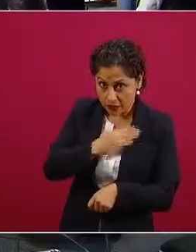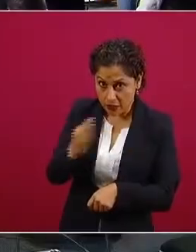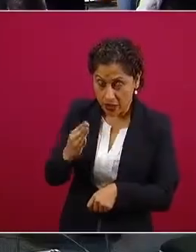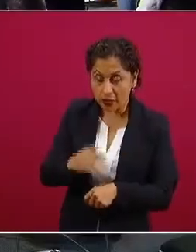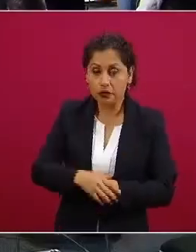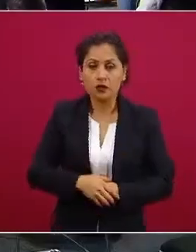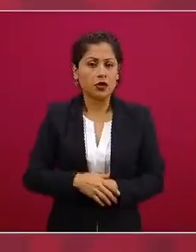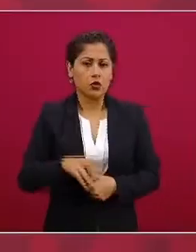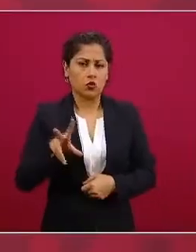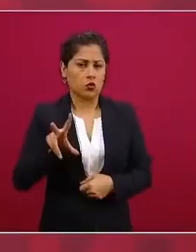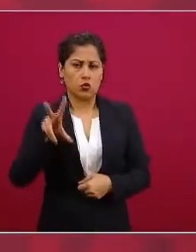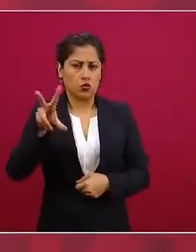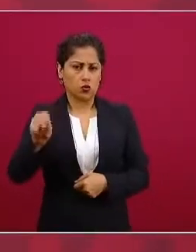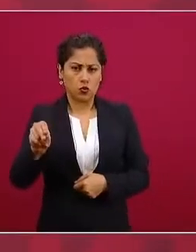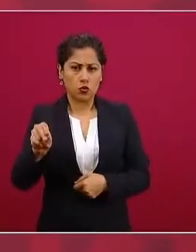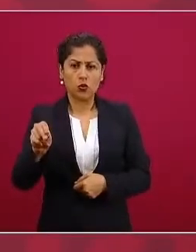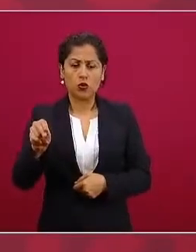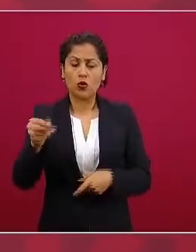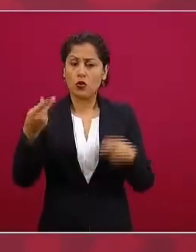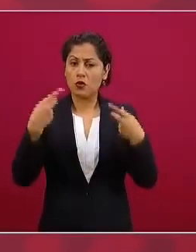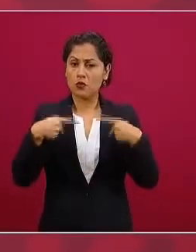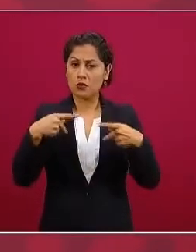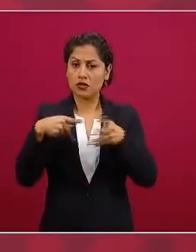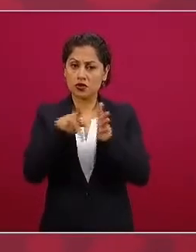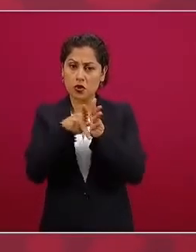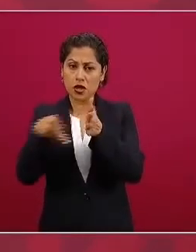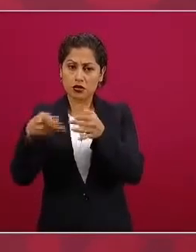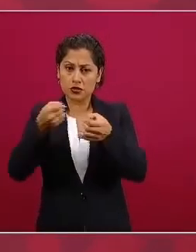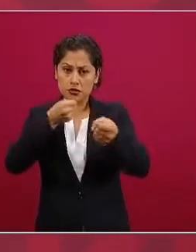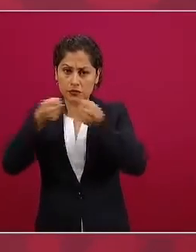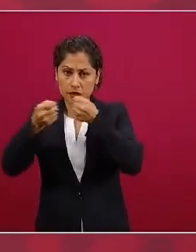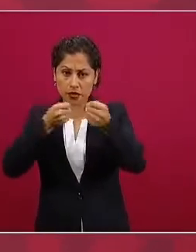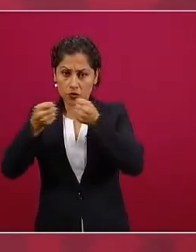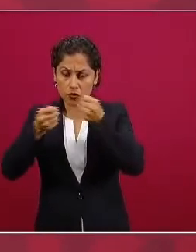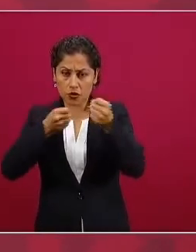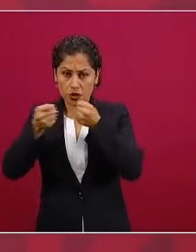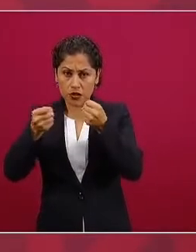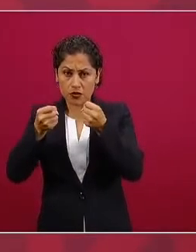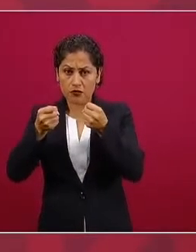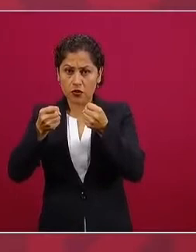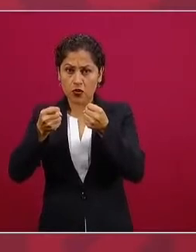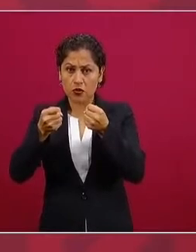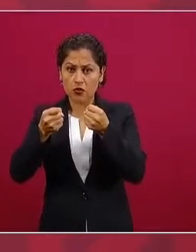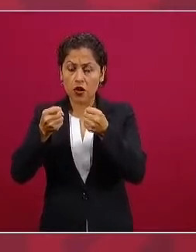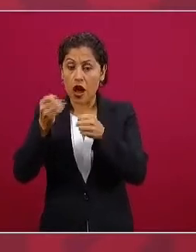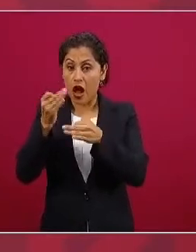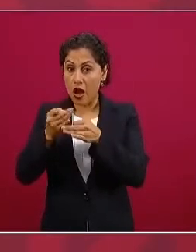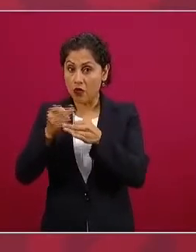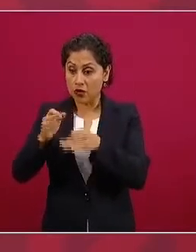pues es un periodismo muy cercano al poder